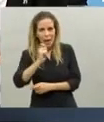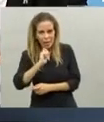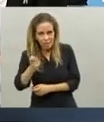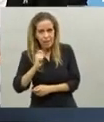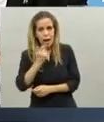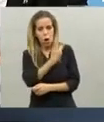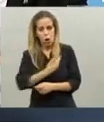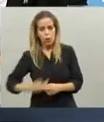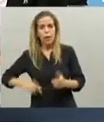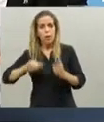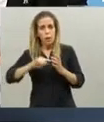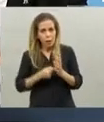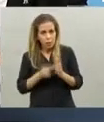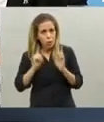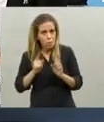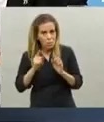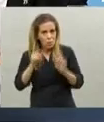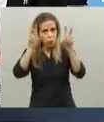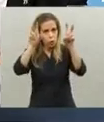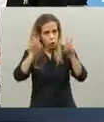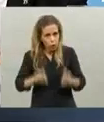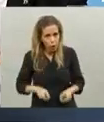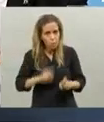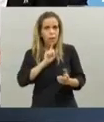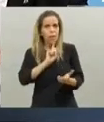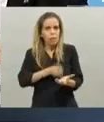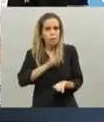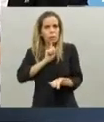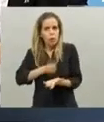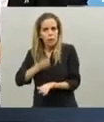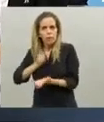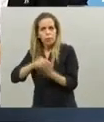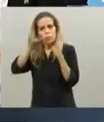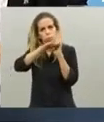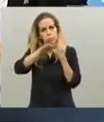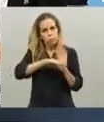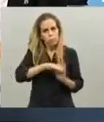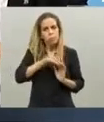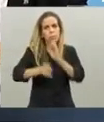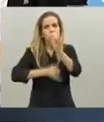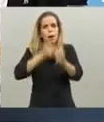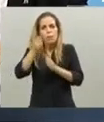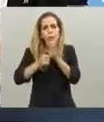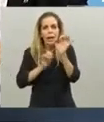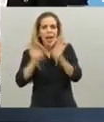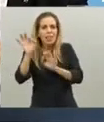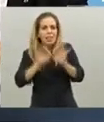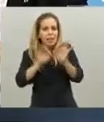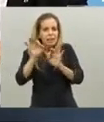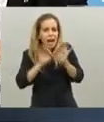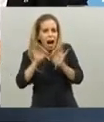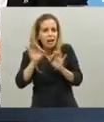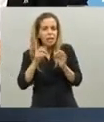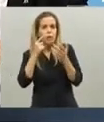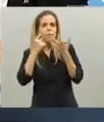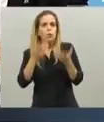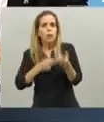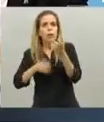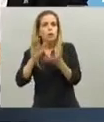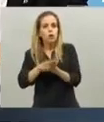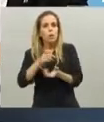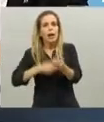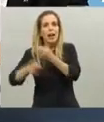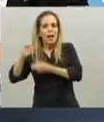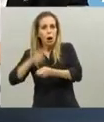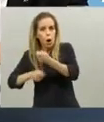gobierno de la ciudad para todo esto llevarlo a detalle. Son muchas decisiones, vamos a ir en forma precisa con el mapa de los lugares que vamos a restringir el comercio, vamos a ir en